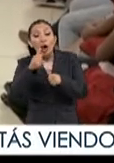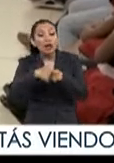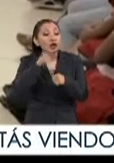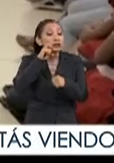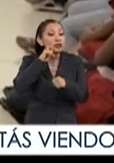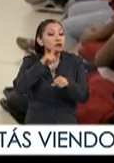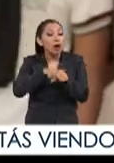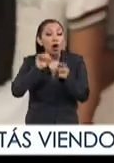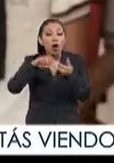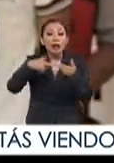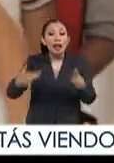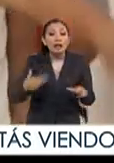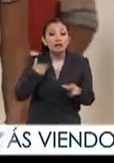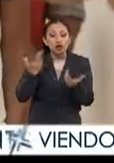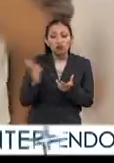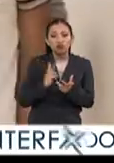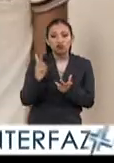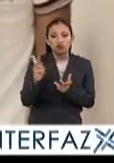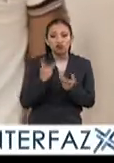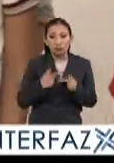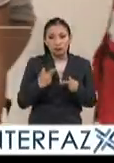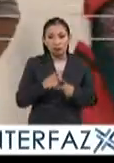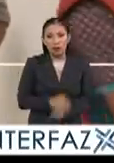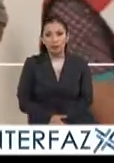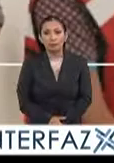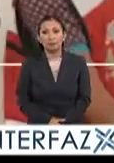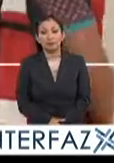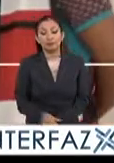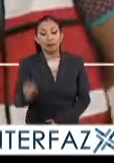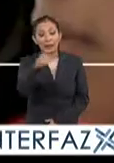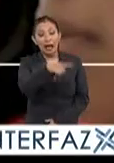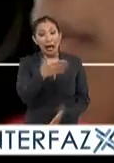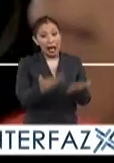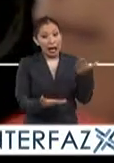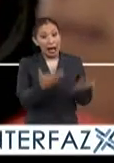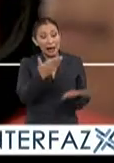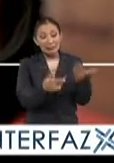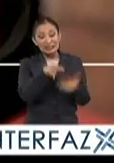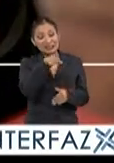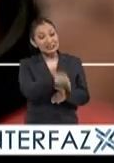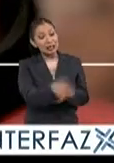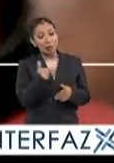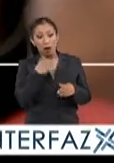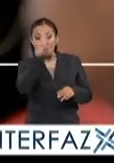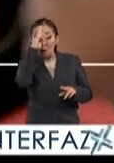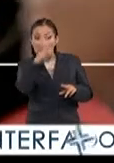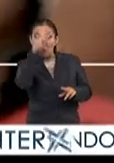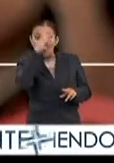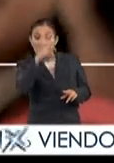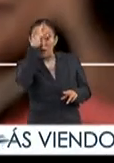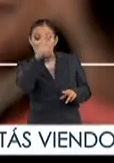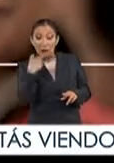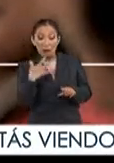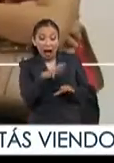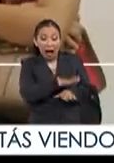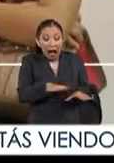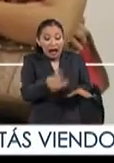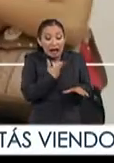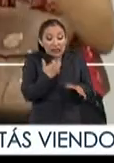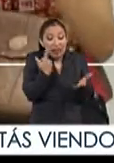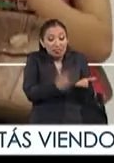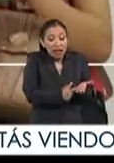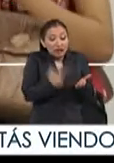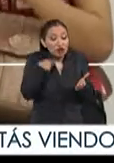sexualidad y relaciones interpersonales. y que la educación no esté restringida solamente al ámbito de